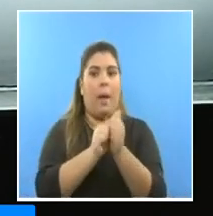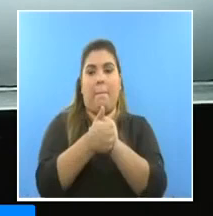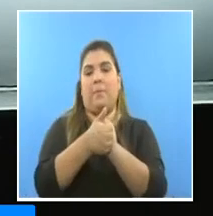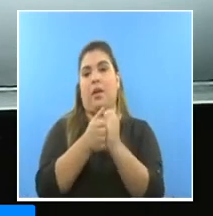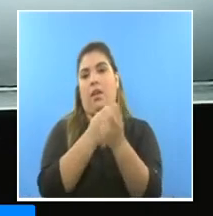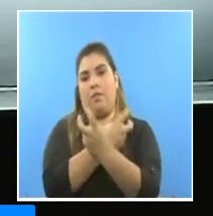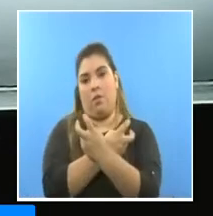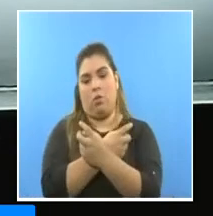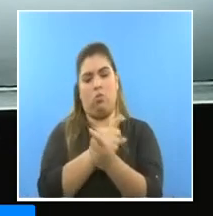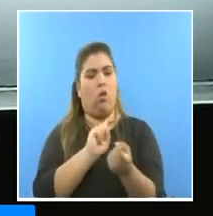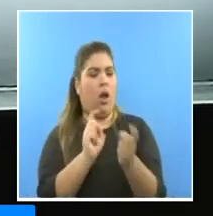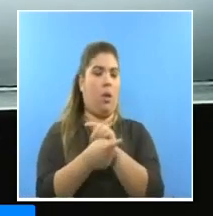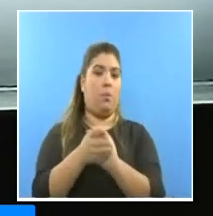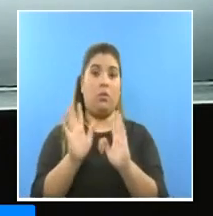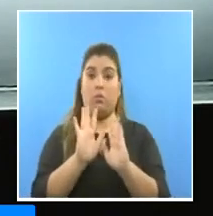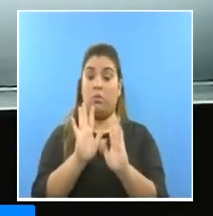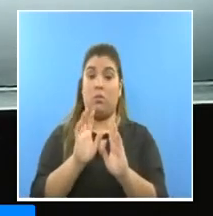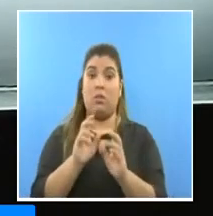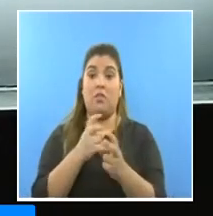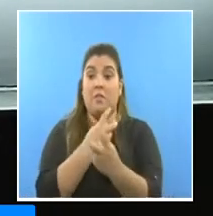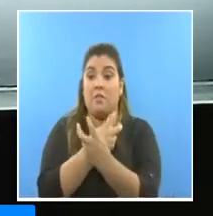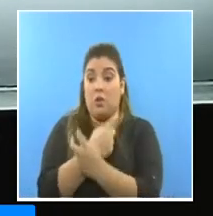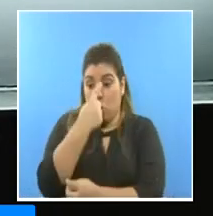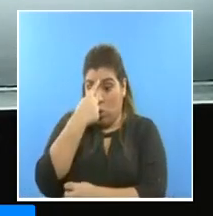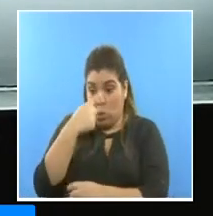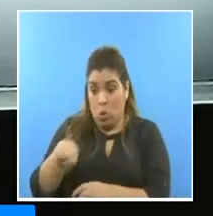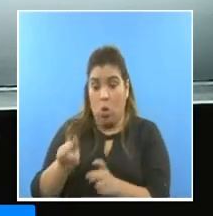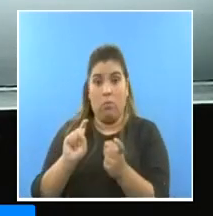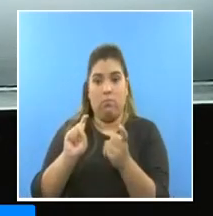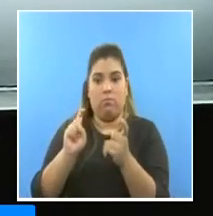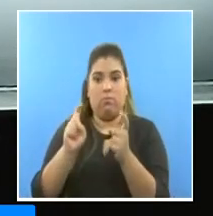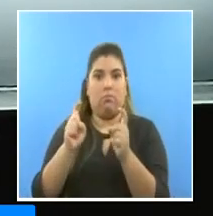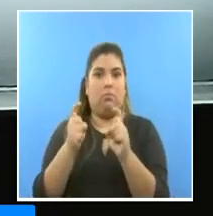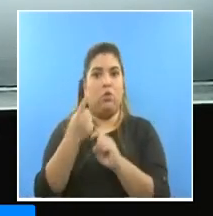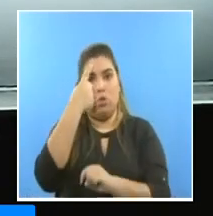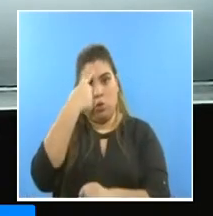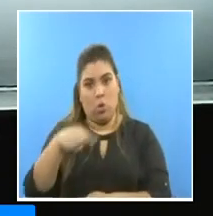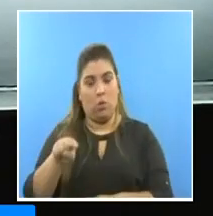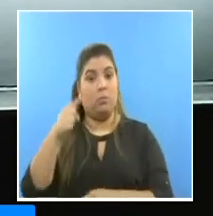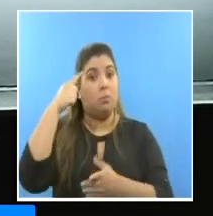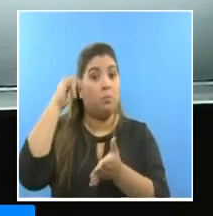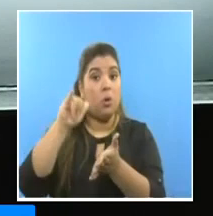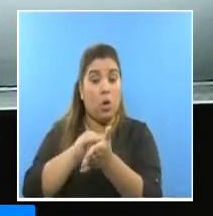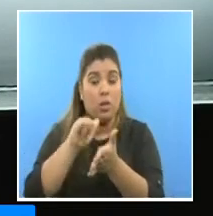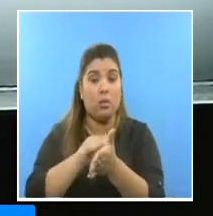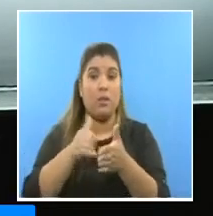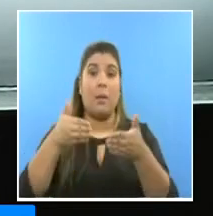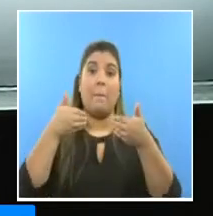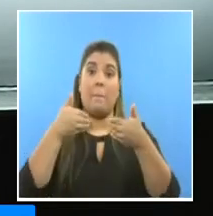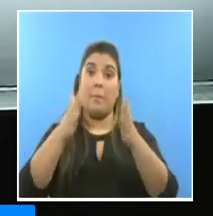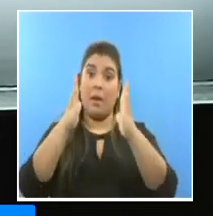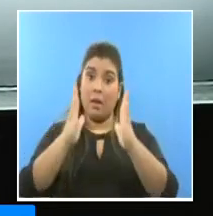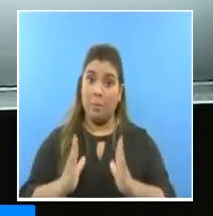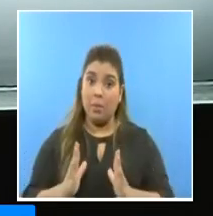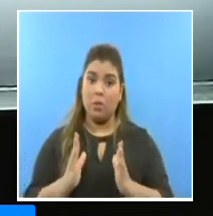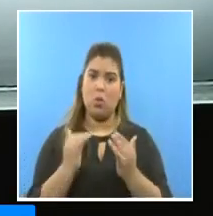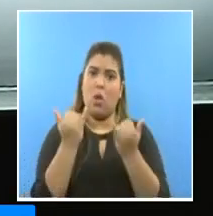virus el virus está siguiendo su conducta compatriotas es el momento de